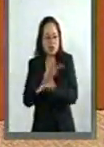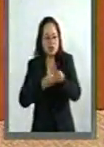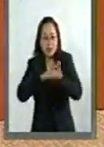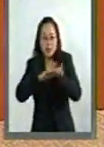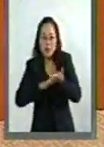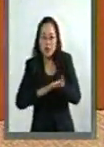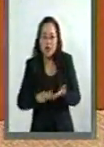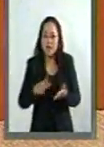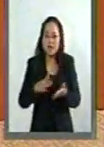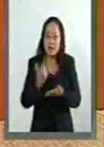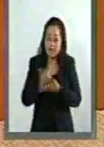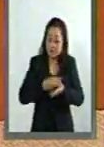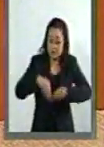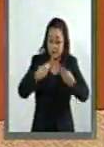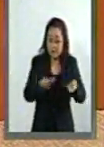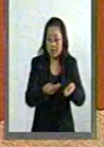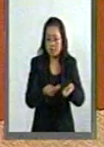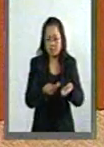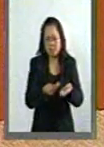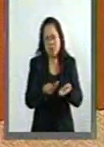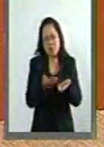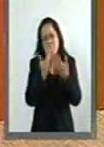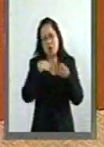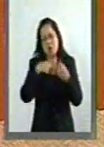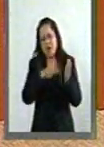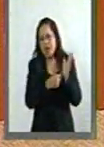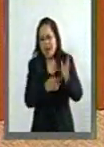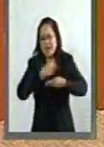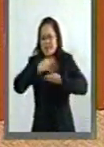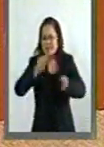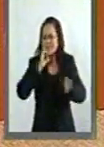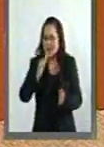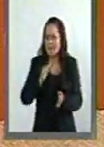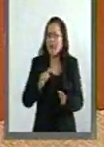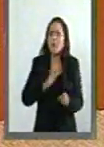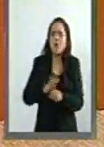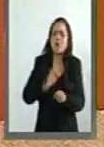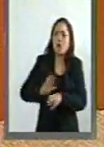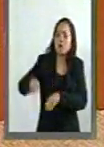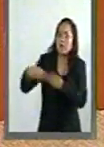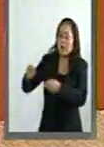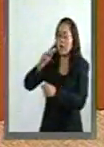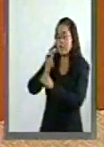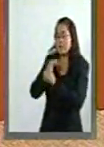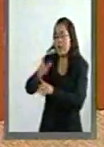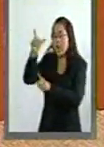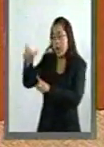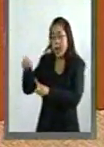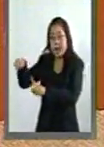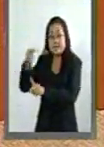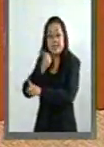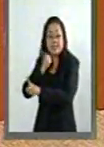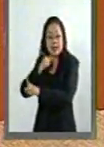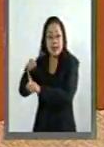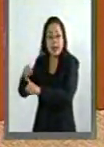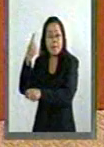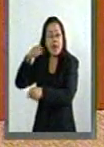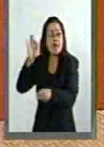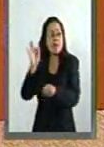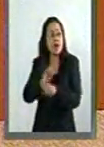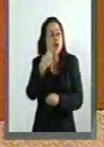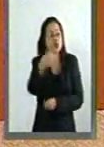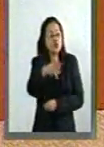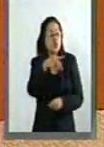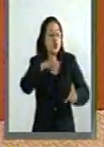es capaz de no respetar la ética y darle información al guasón para que defienda a la palomita de